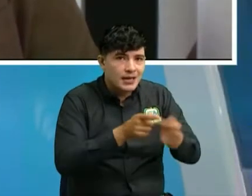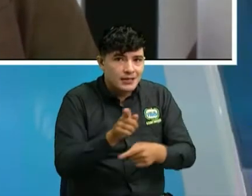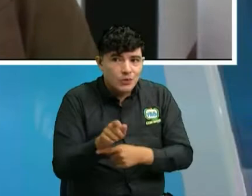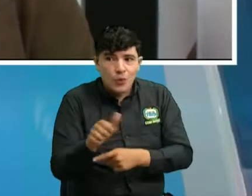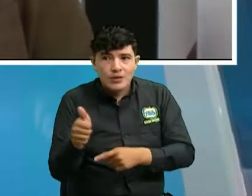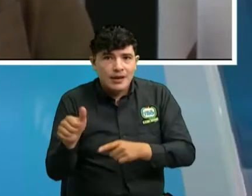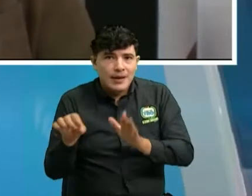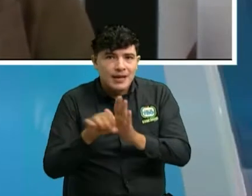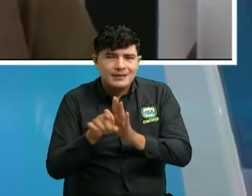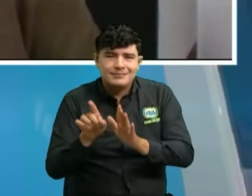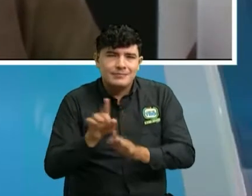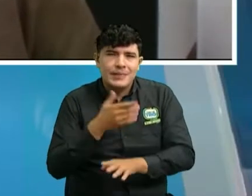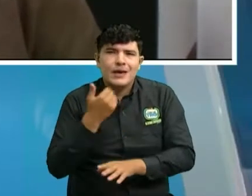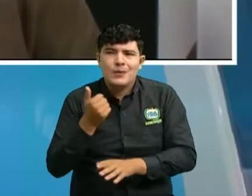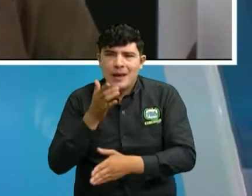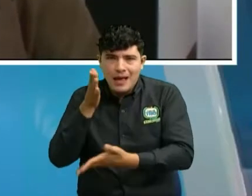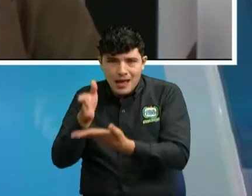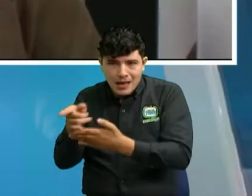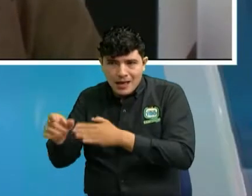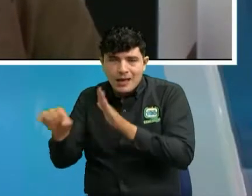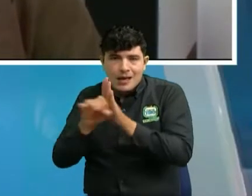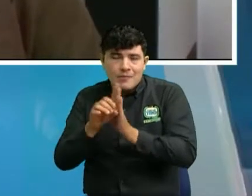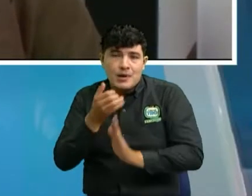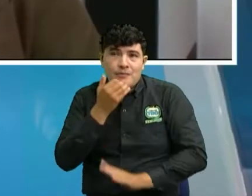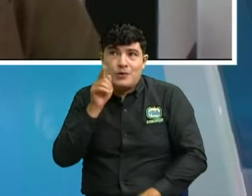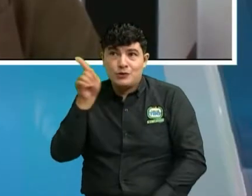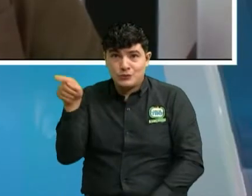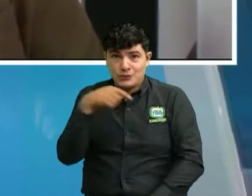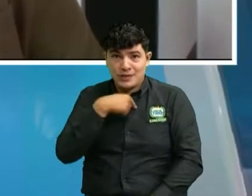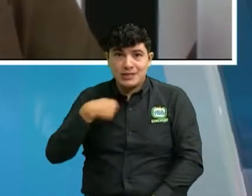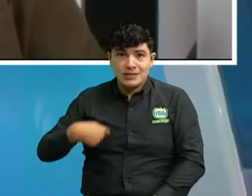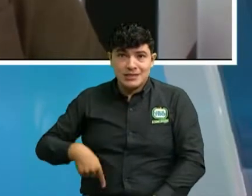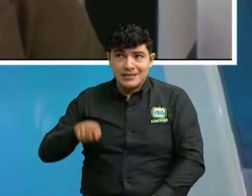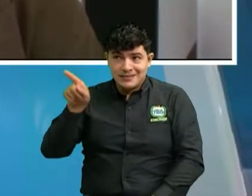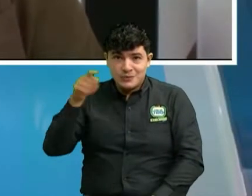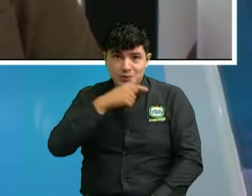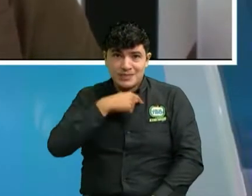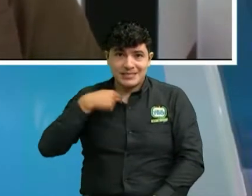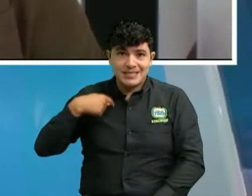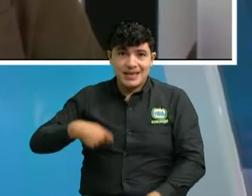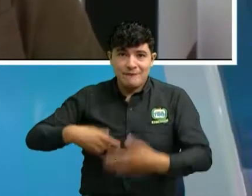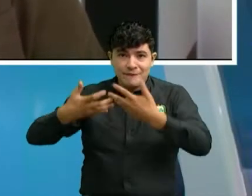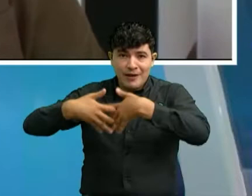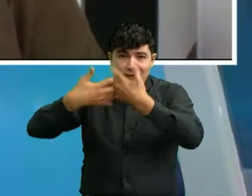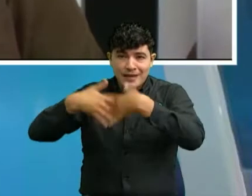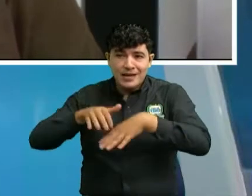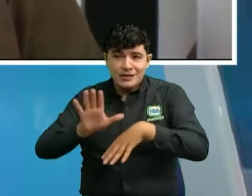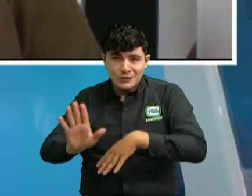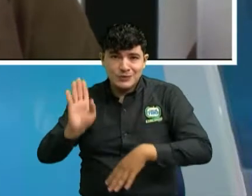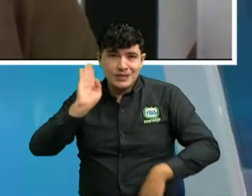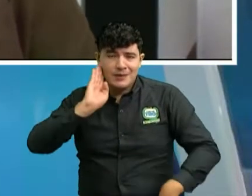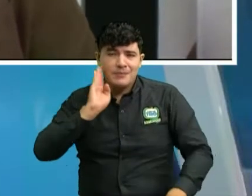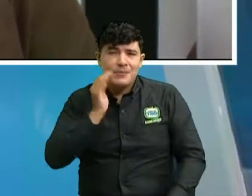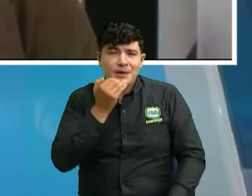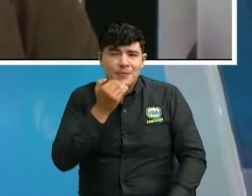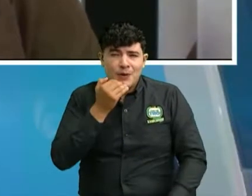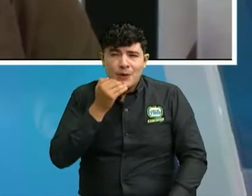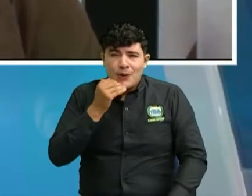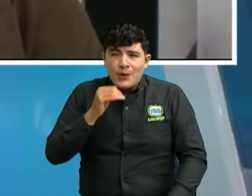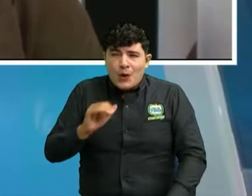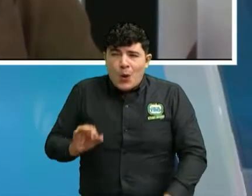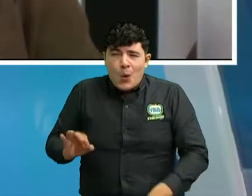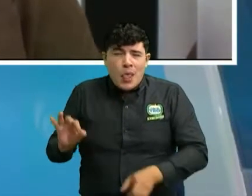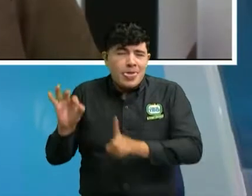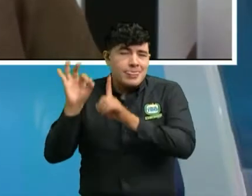tipo de celulares pues en China se fabrican digamos los que llamamos originales